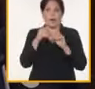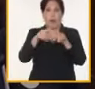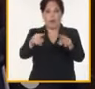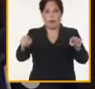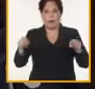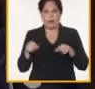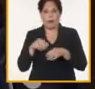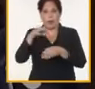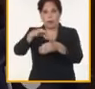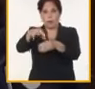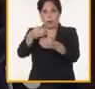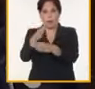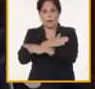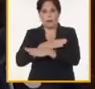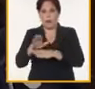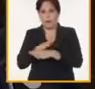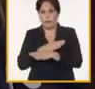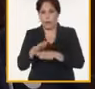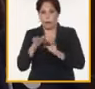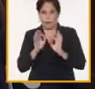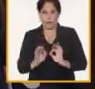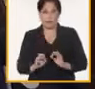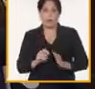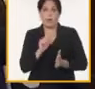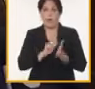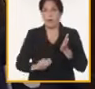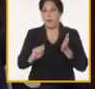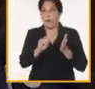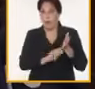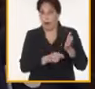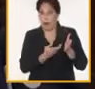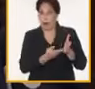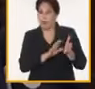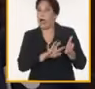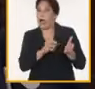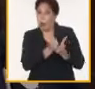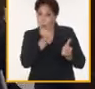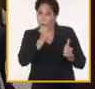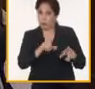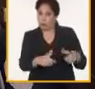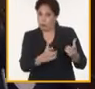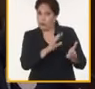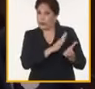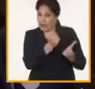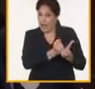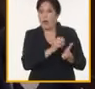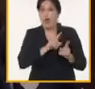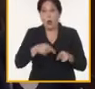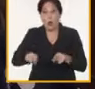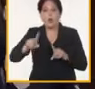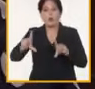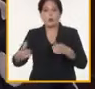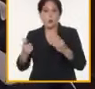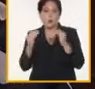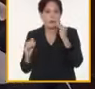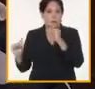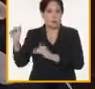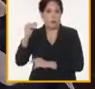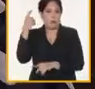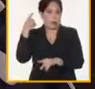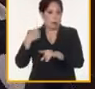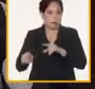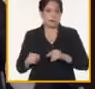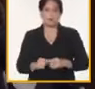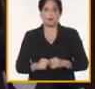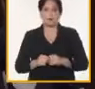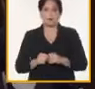de cultivos varios sobre el plan que había previsto aprobado para la etapa un renglón estratégico que